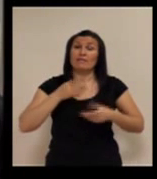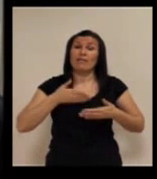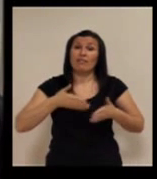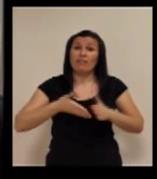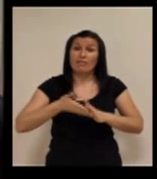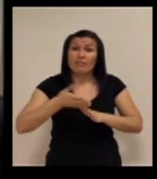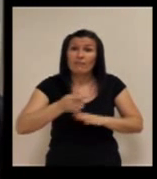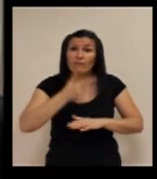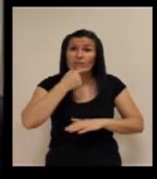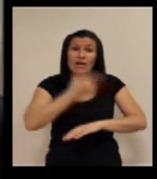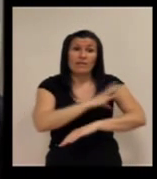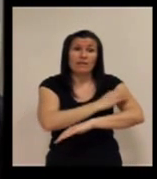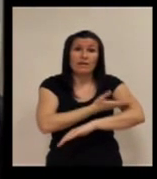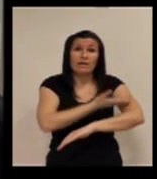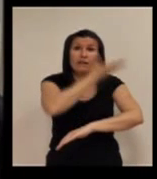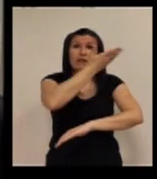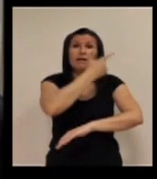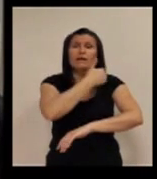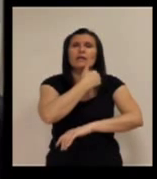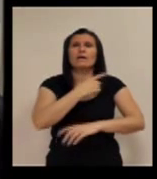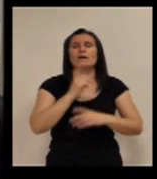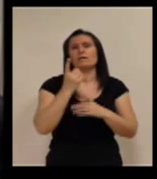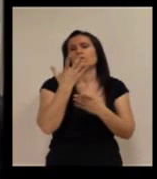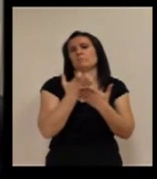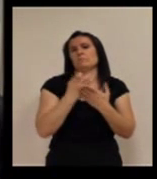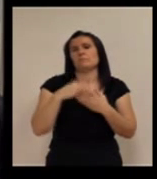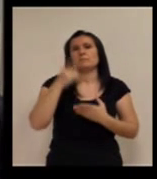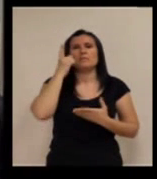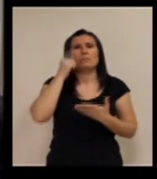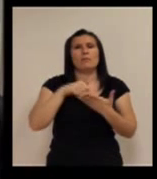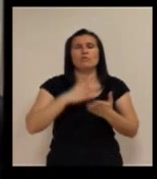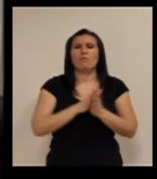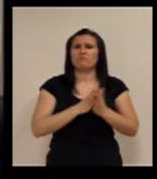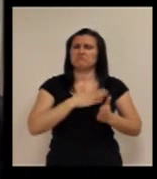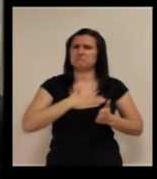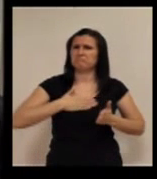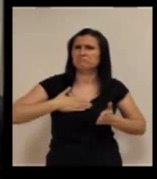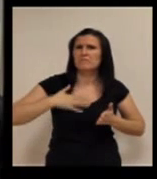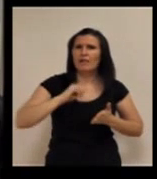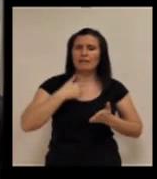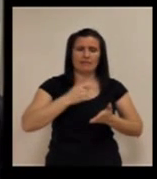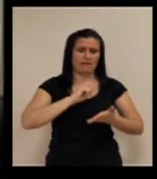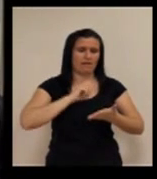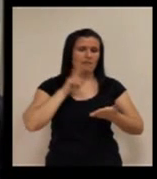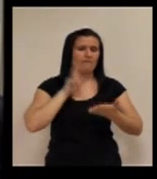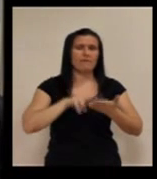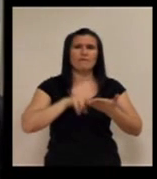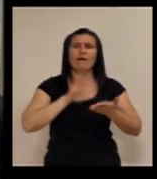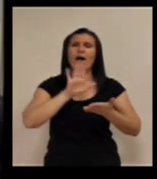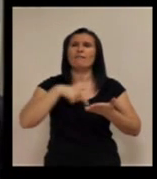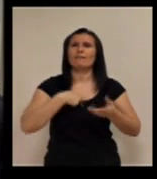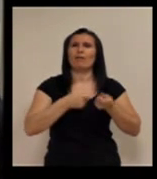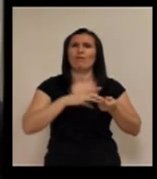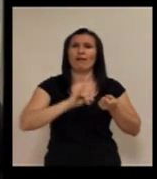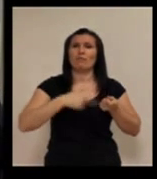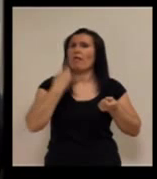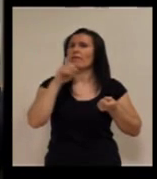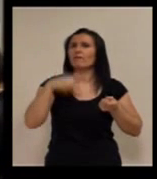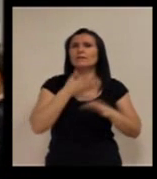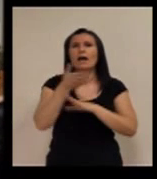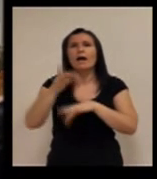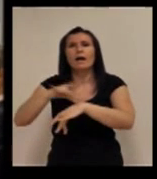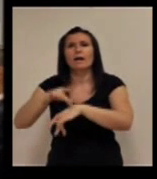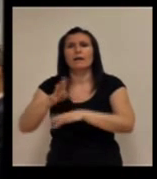hipertensión, me bajo una superaplicación de Android a mi móvil y si de verdad estoy motivada, me voy controlando sin necesidad de ir a...